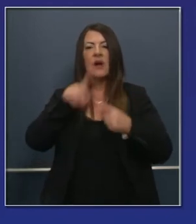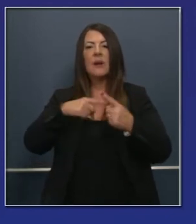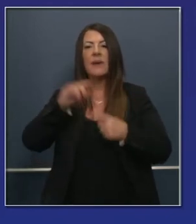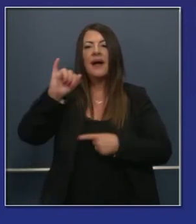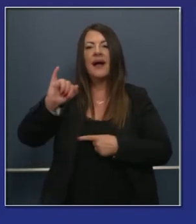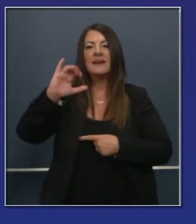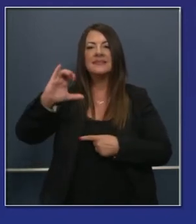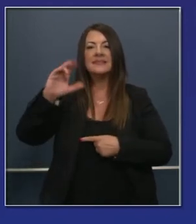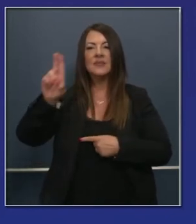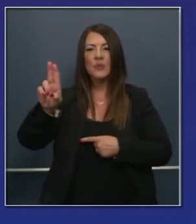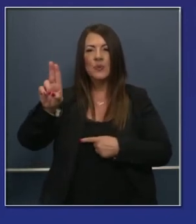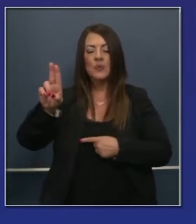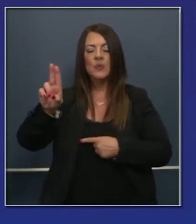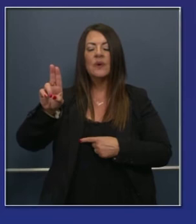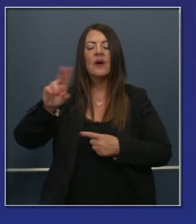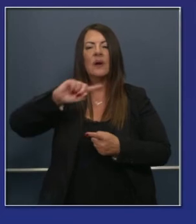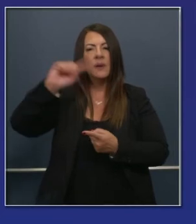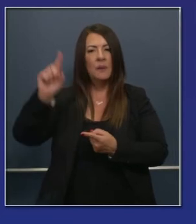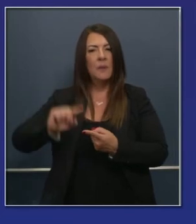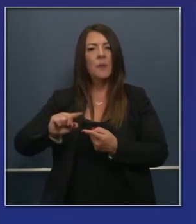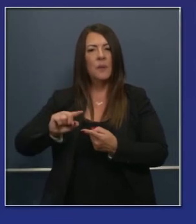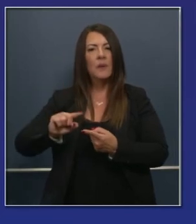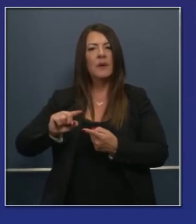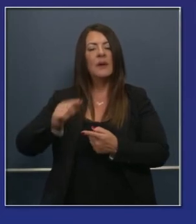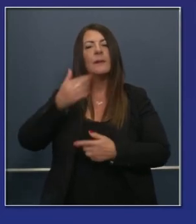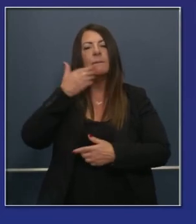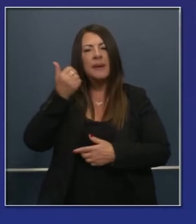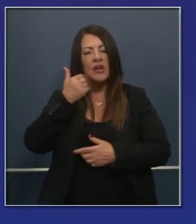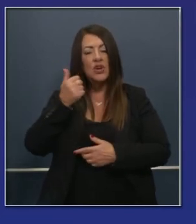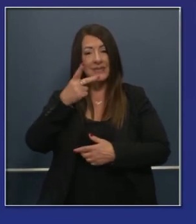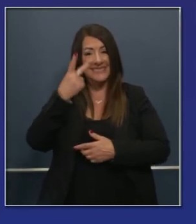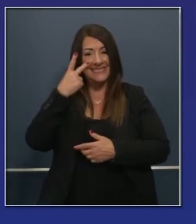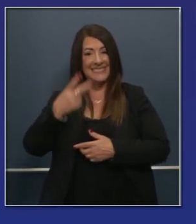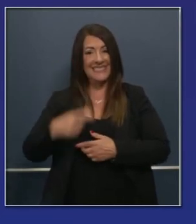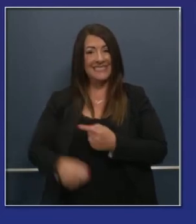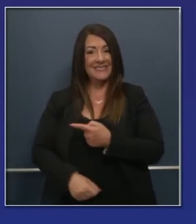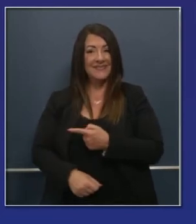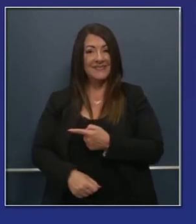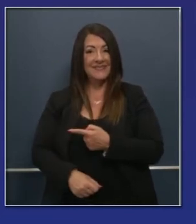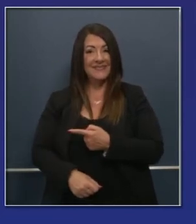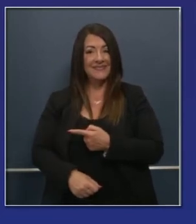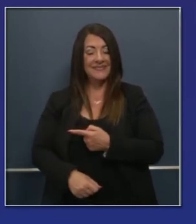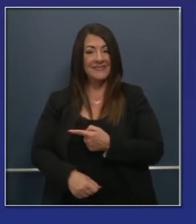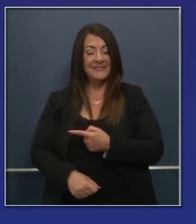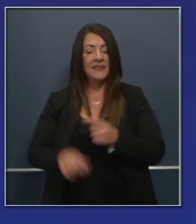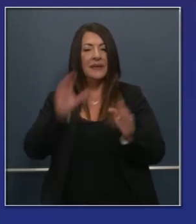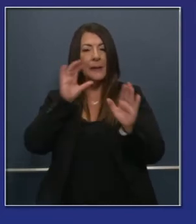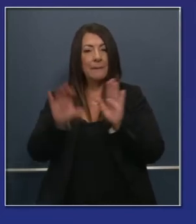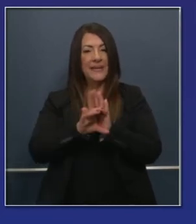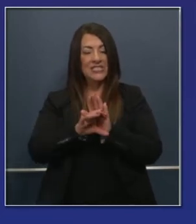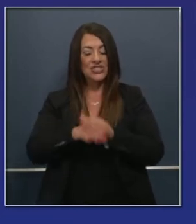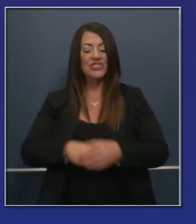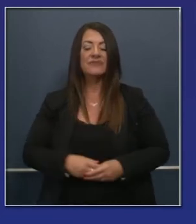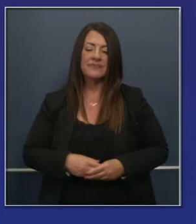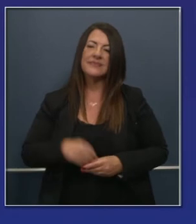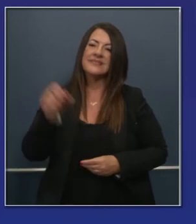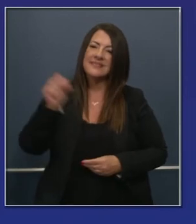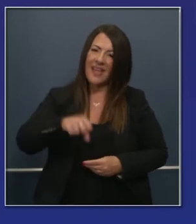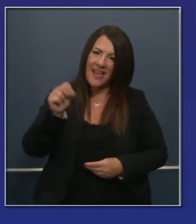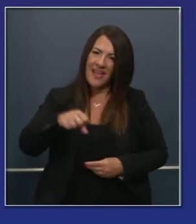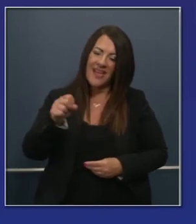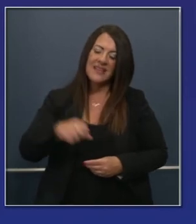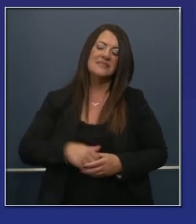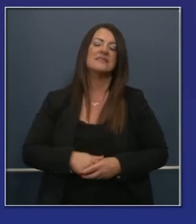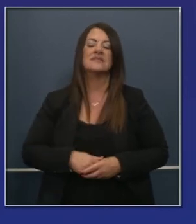intensivo estamos en 20%. Eso se refleja aquí en